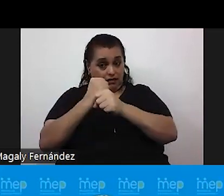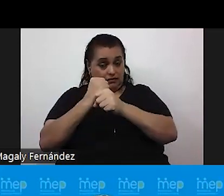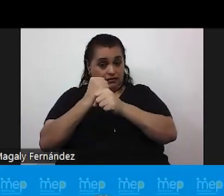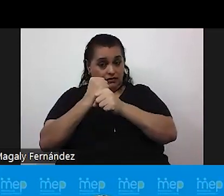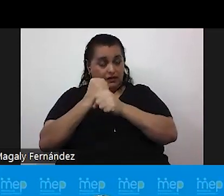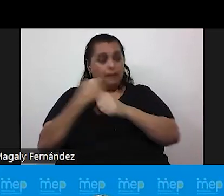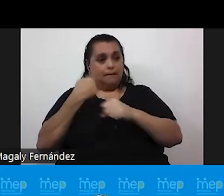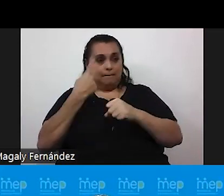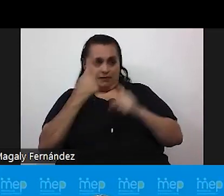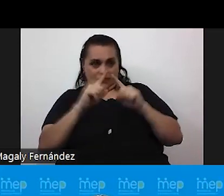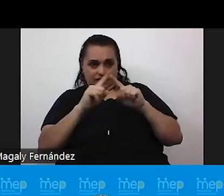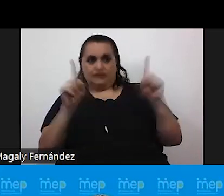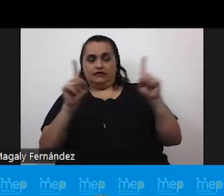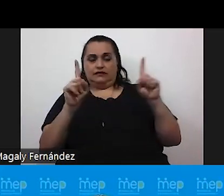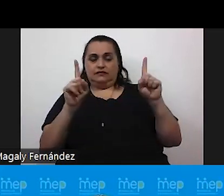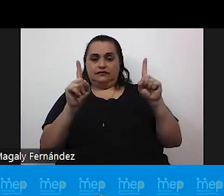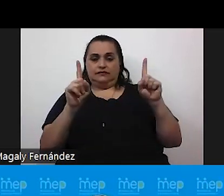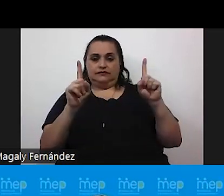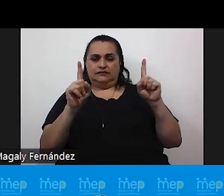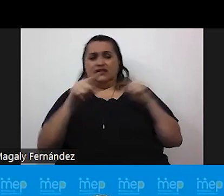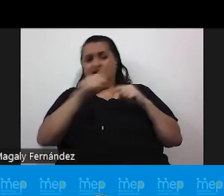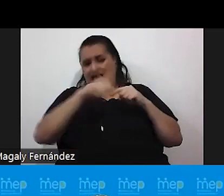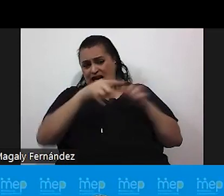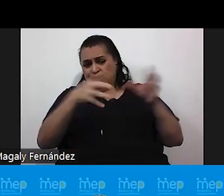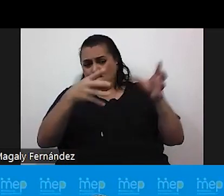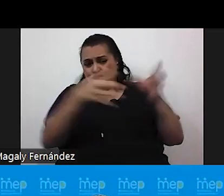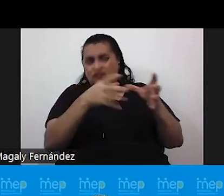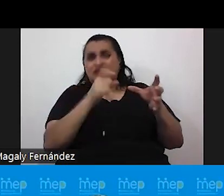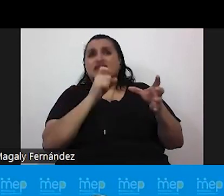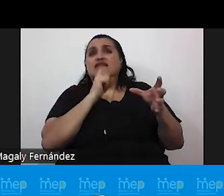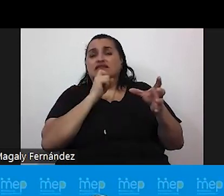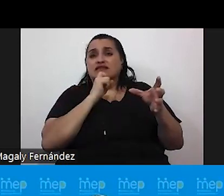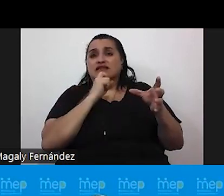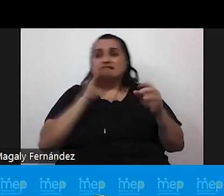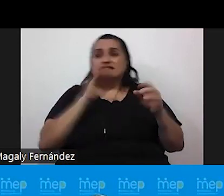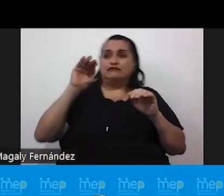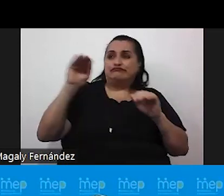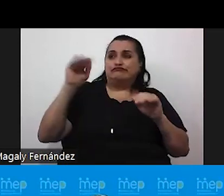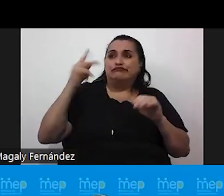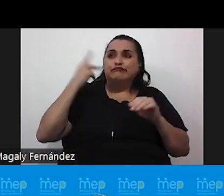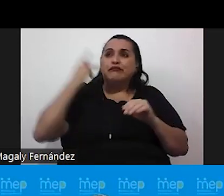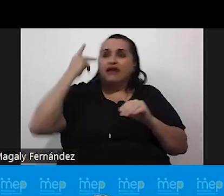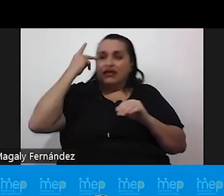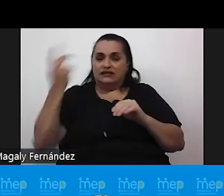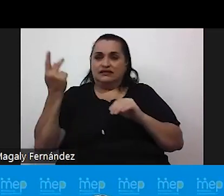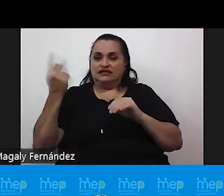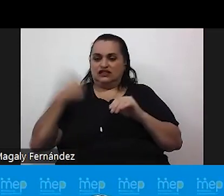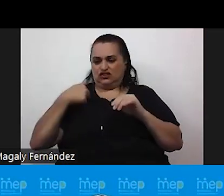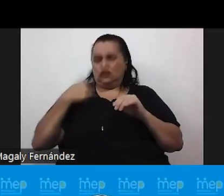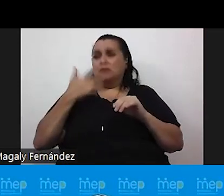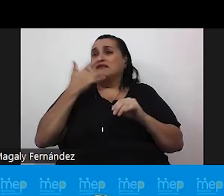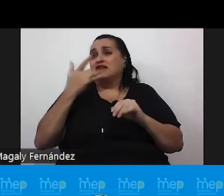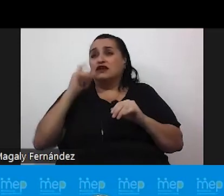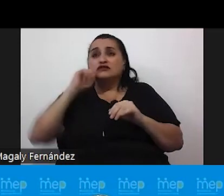diferencia les es difícil decirle a sus padres su orientación sexual